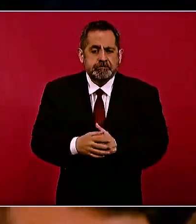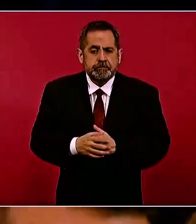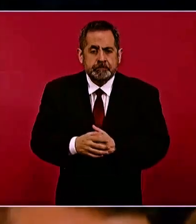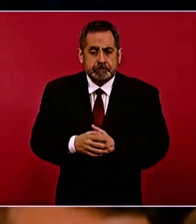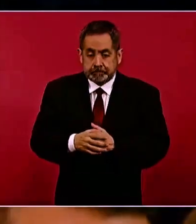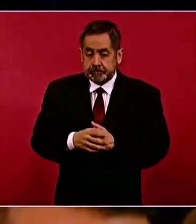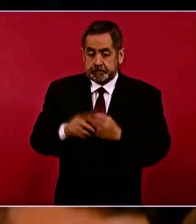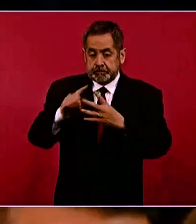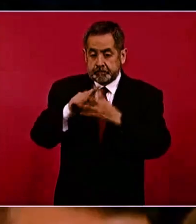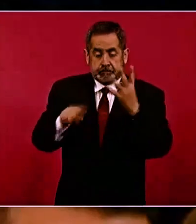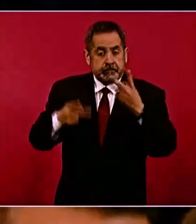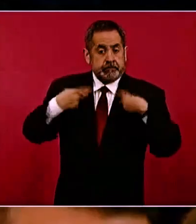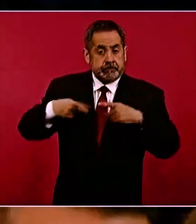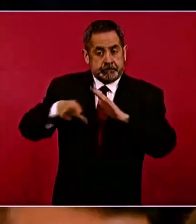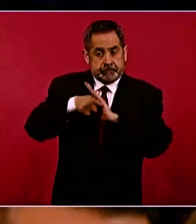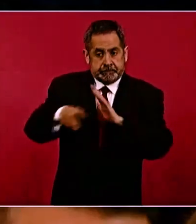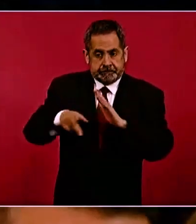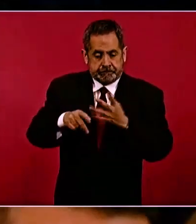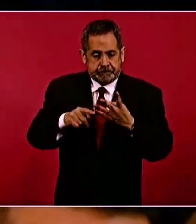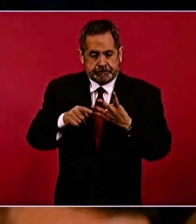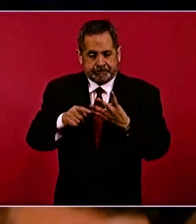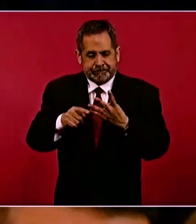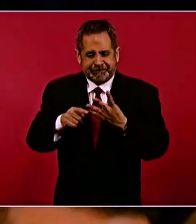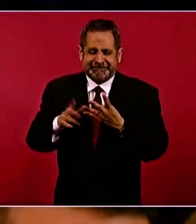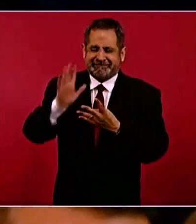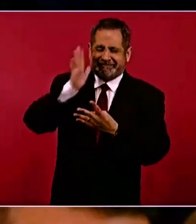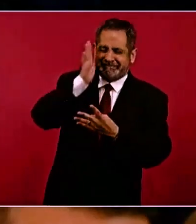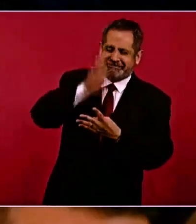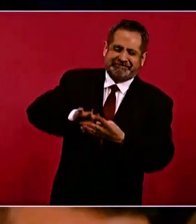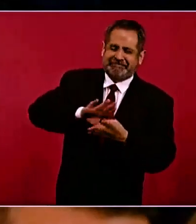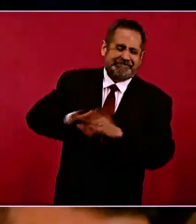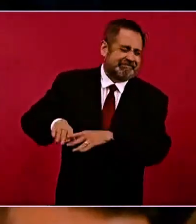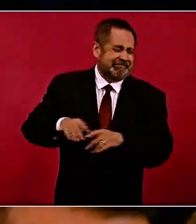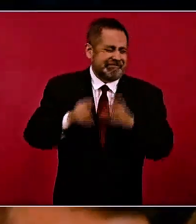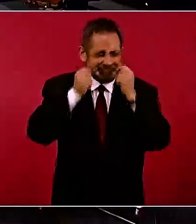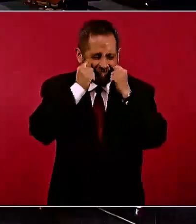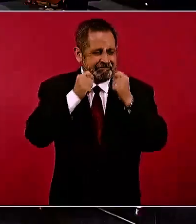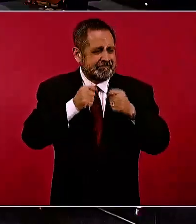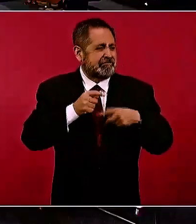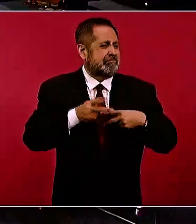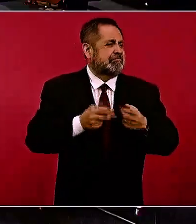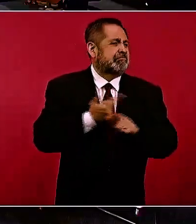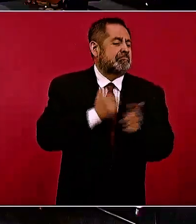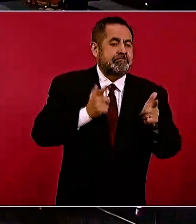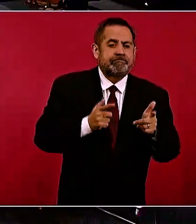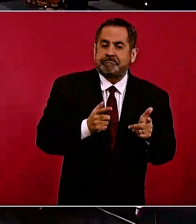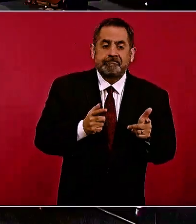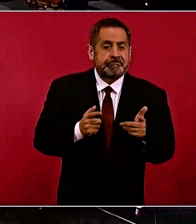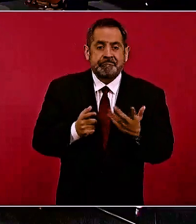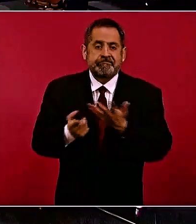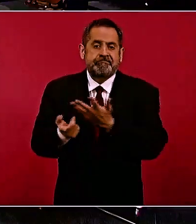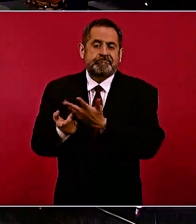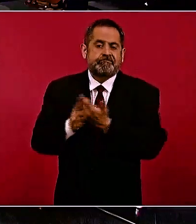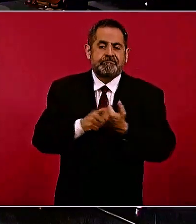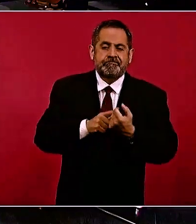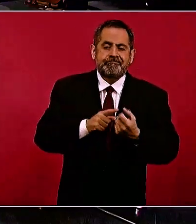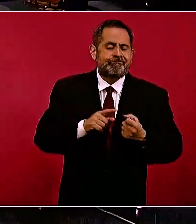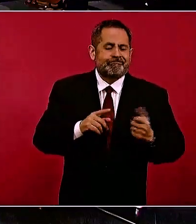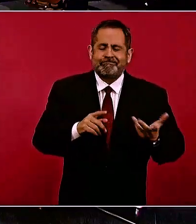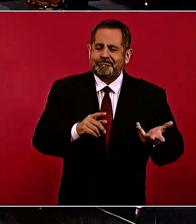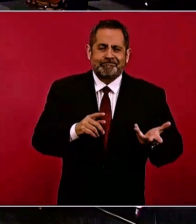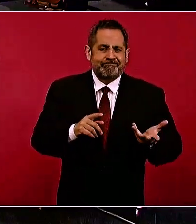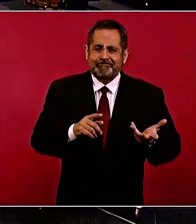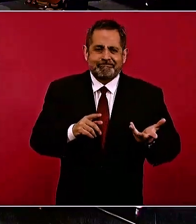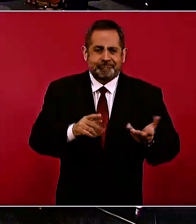Cuando un periodista renuncia a estos principios, a uno de estos principios, en realidad está renunciando a todos. Y no puede ser